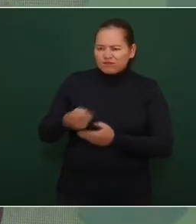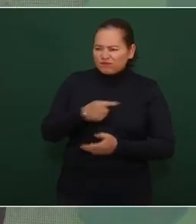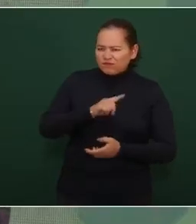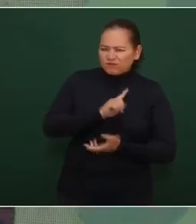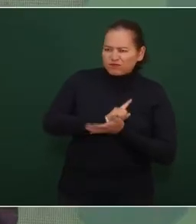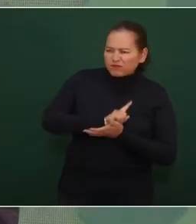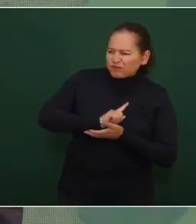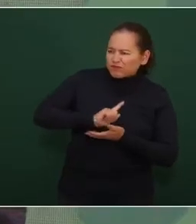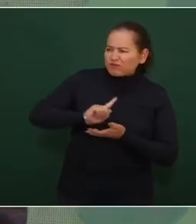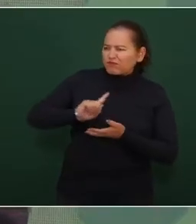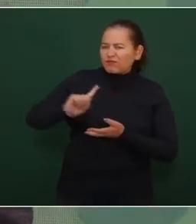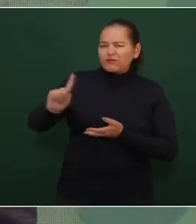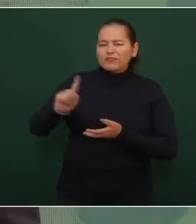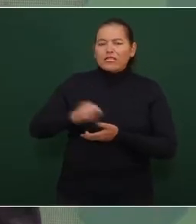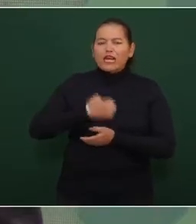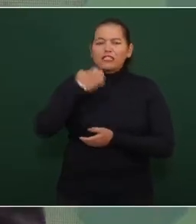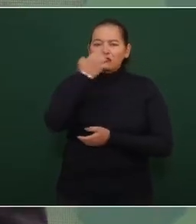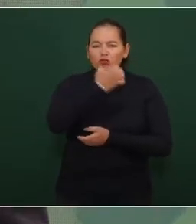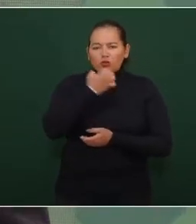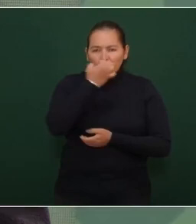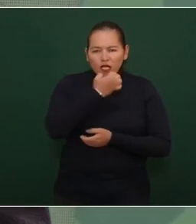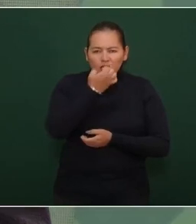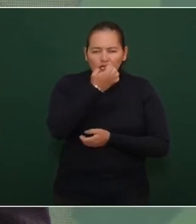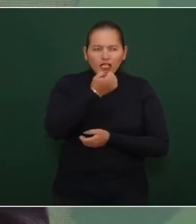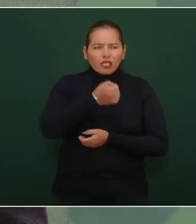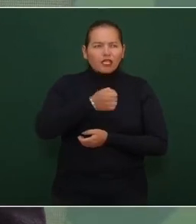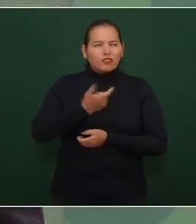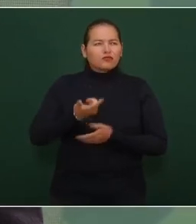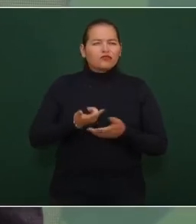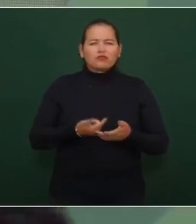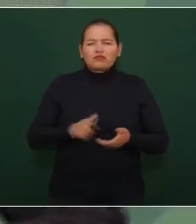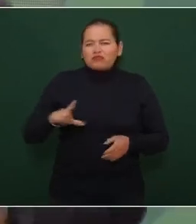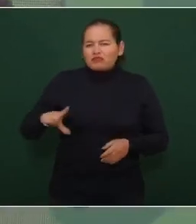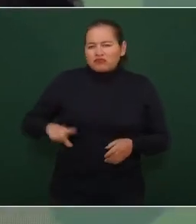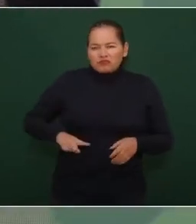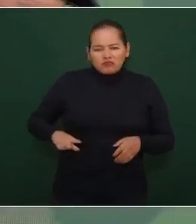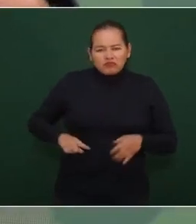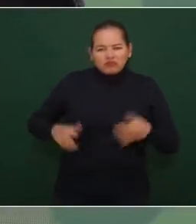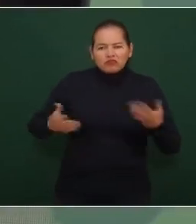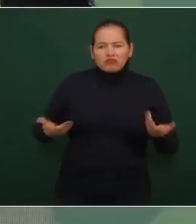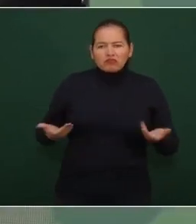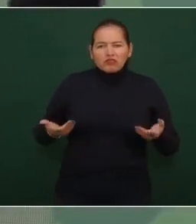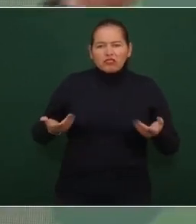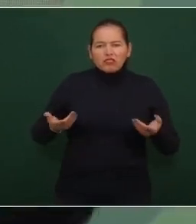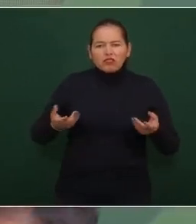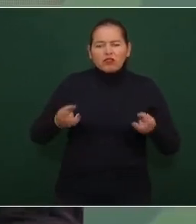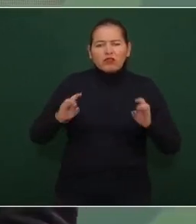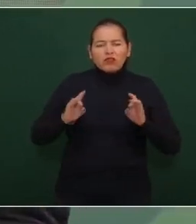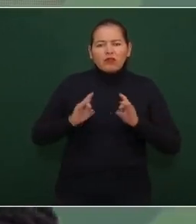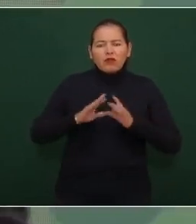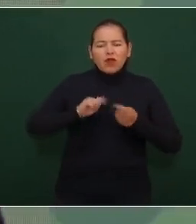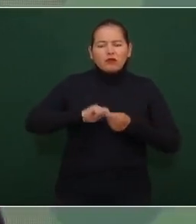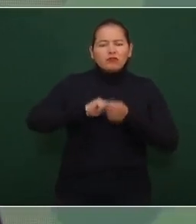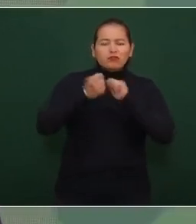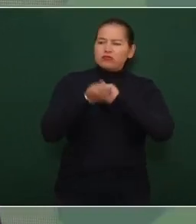las escuelas públicas de repente se volvieron ladinos